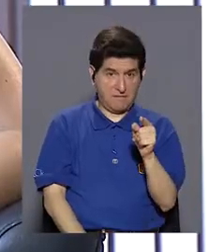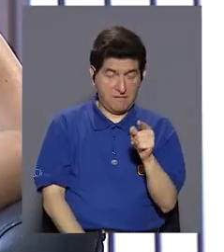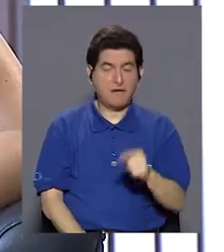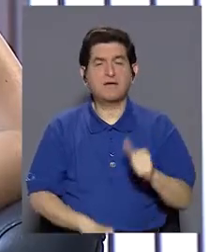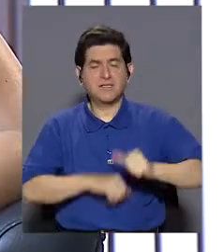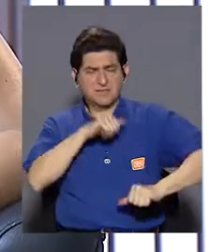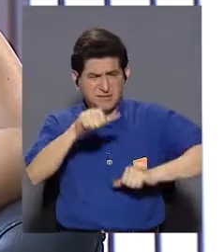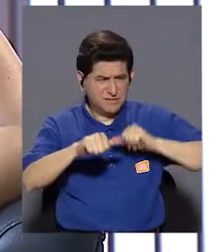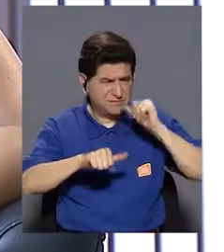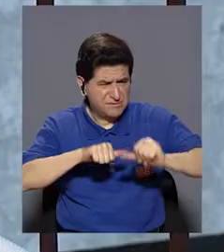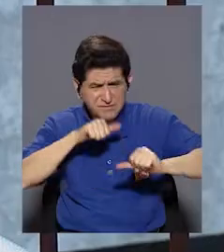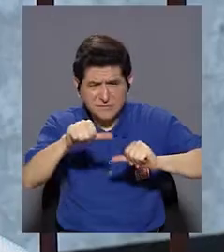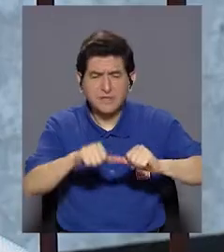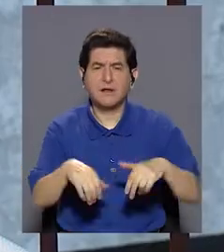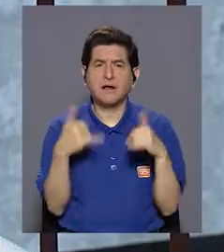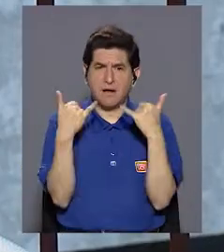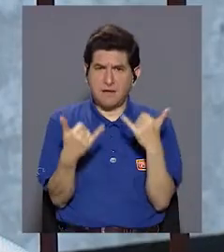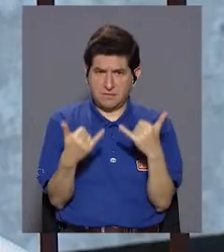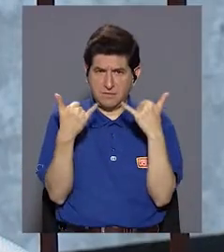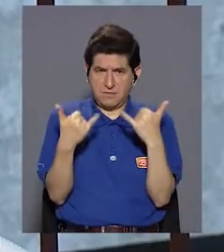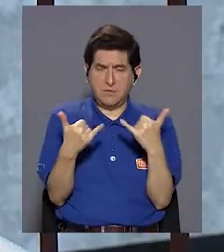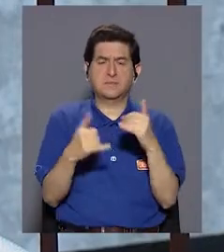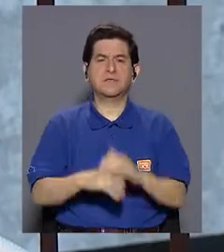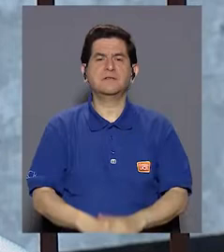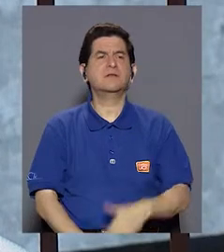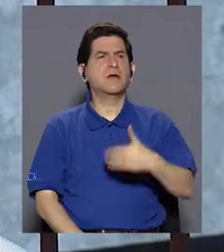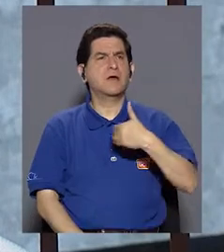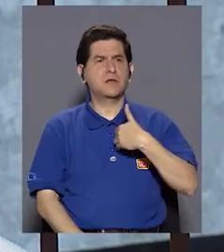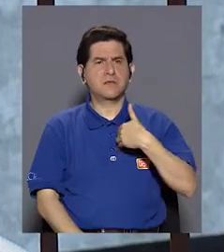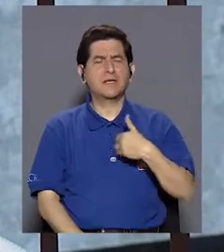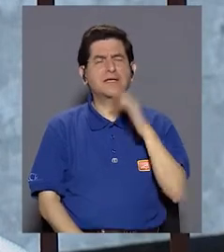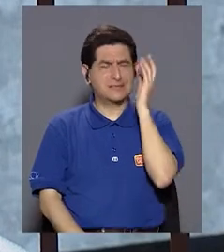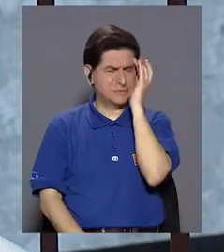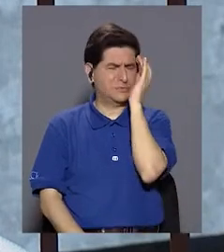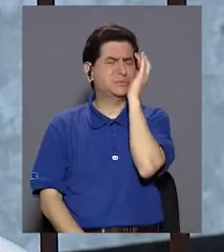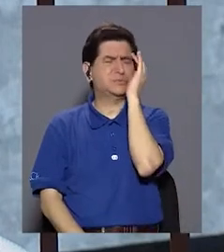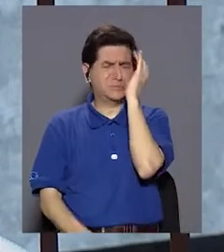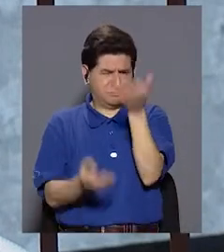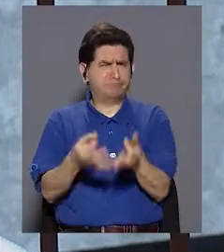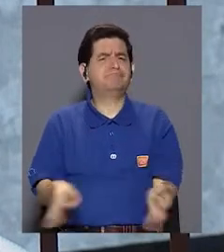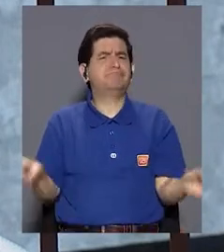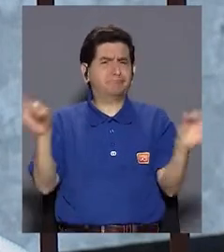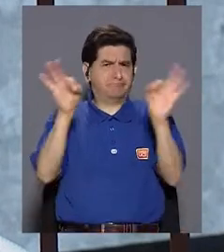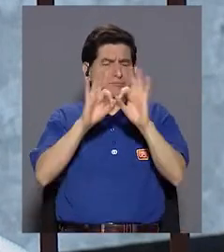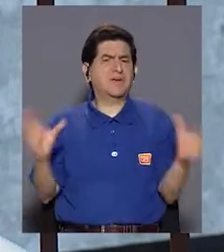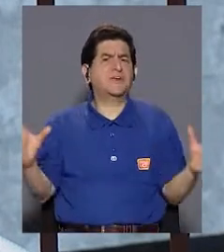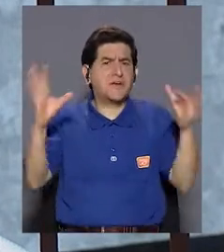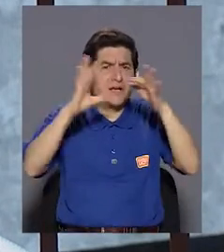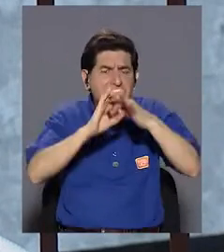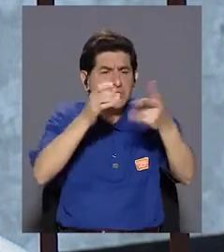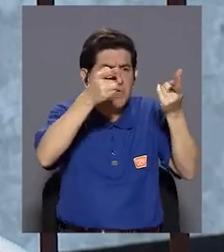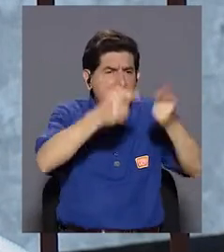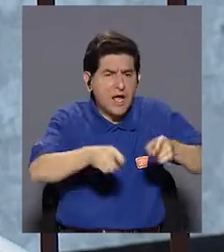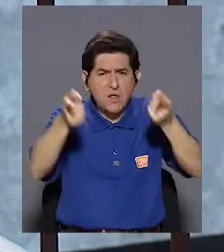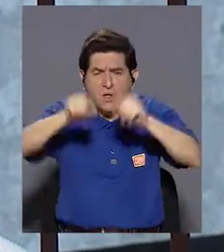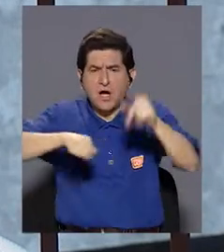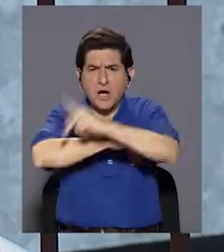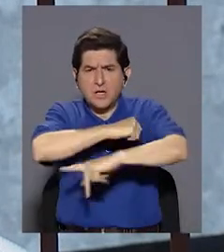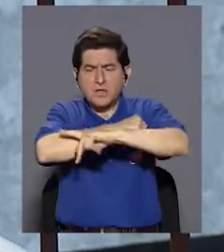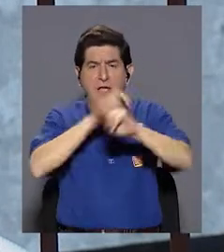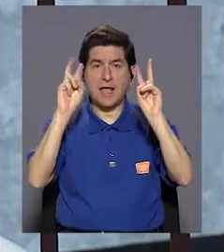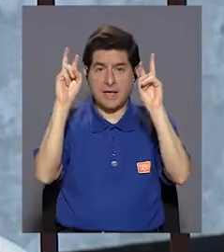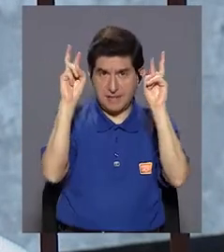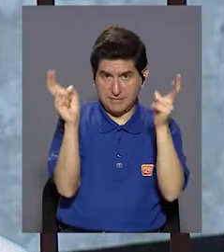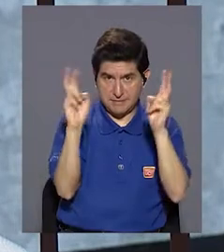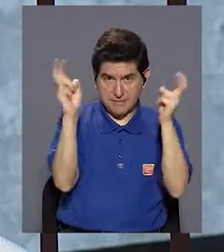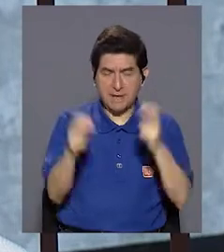lucha y hoy día tenemos grandes preocupaciones con respecto a lo que está pasando en el país en